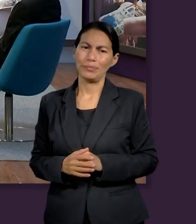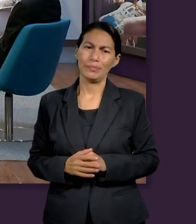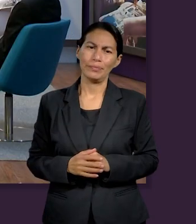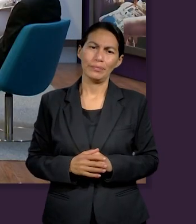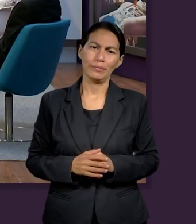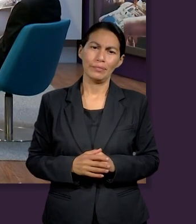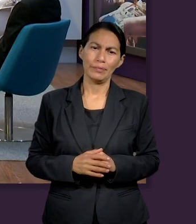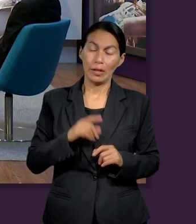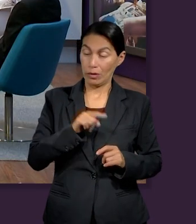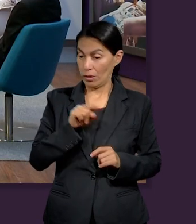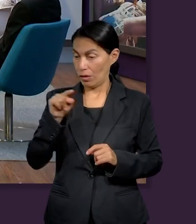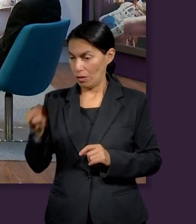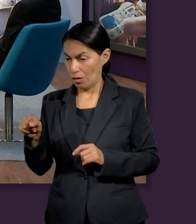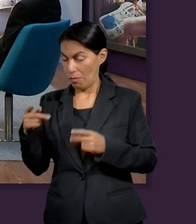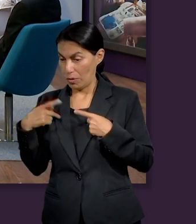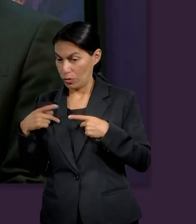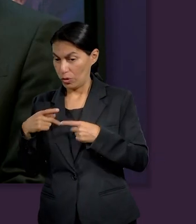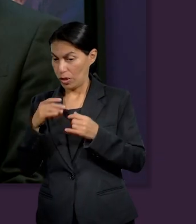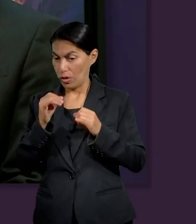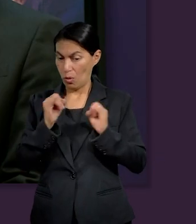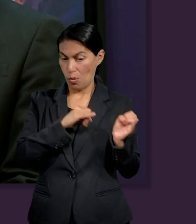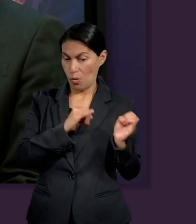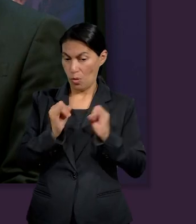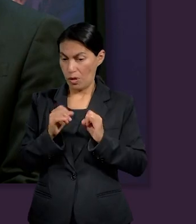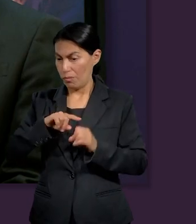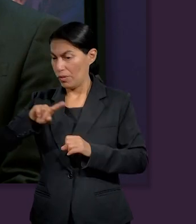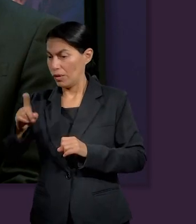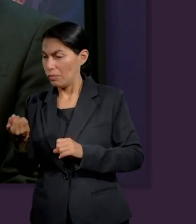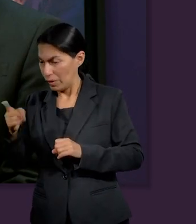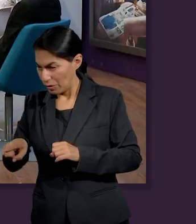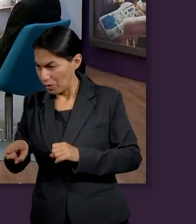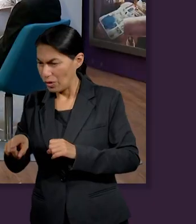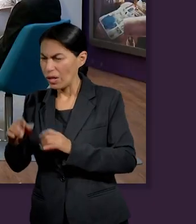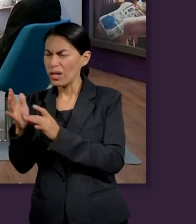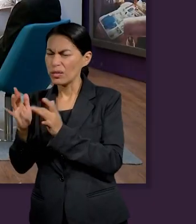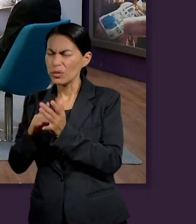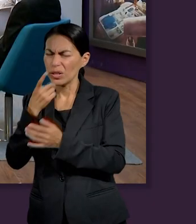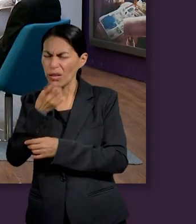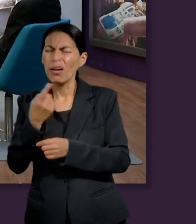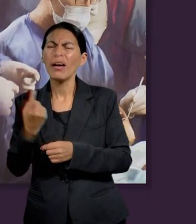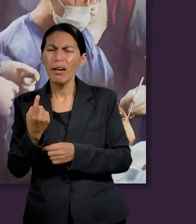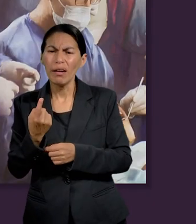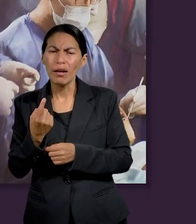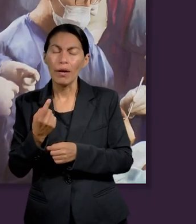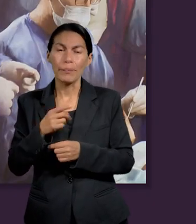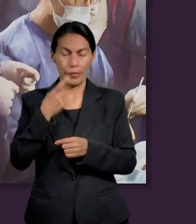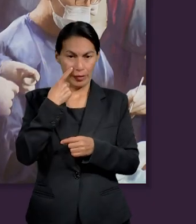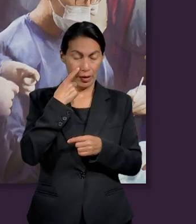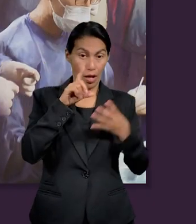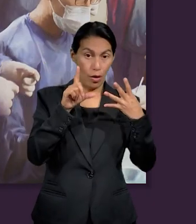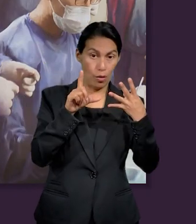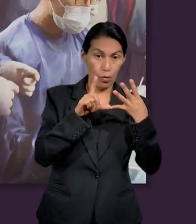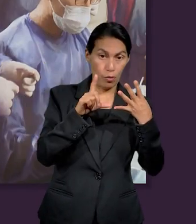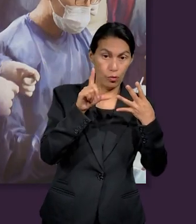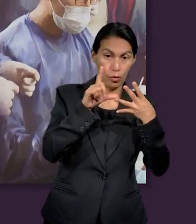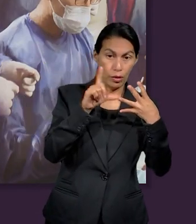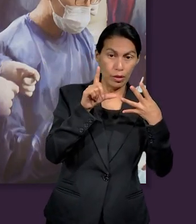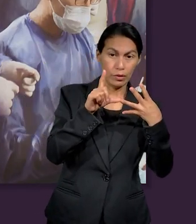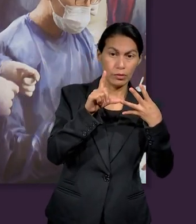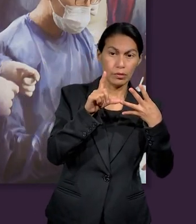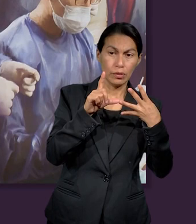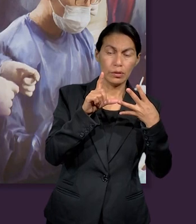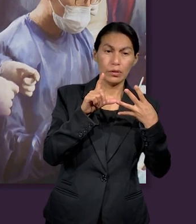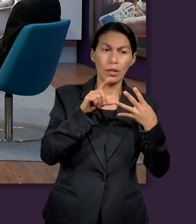¿Qué contestó Jesús a estos enviados de Juan? Bueno, si leemos en Lucas 7,